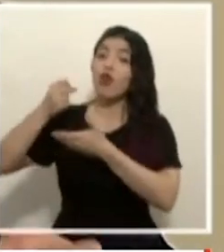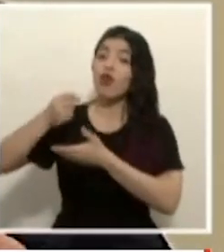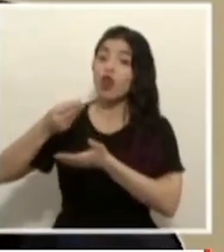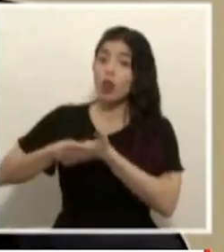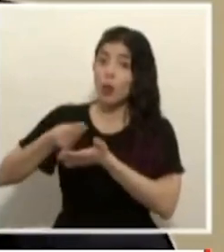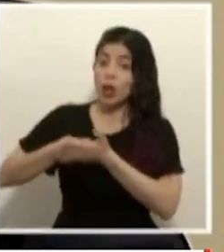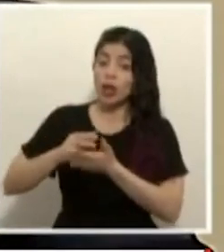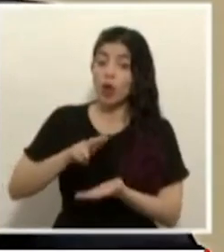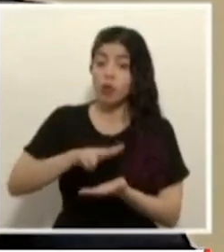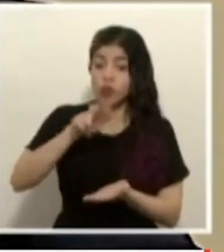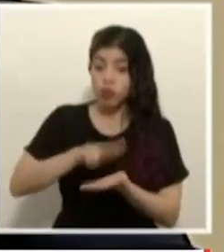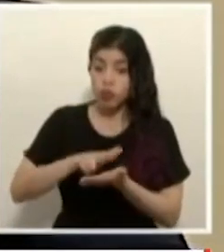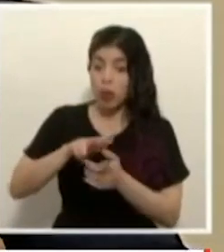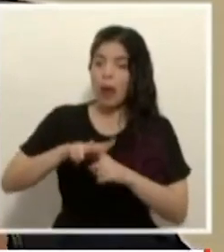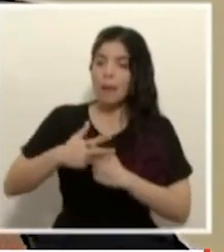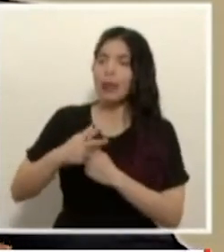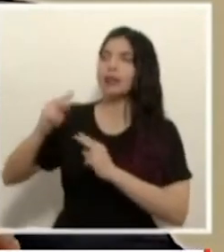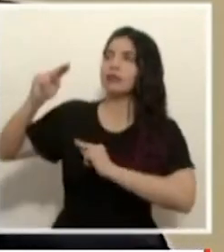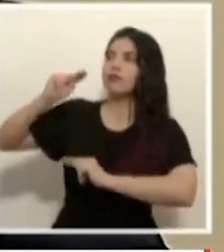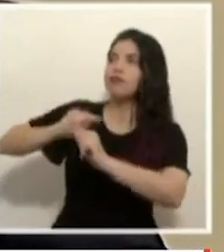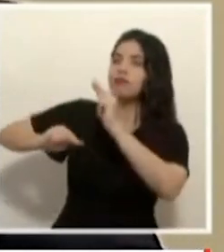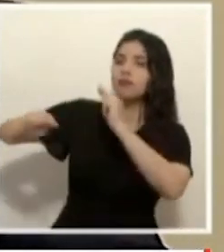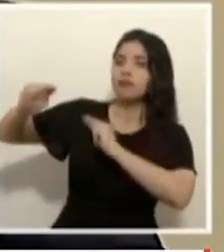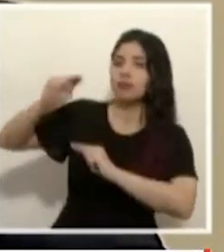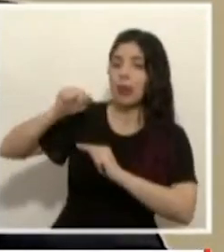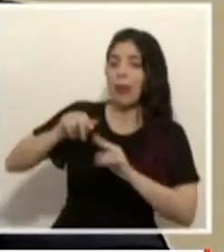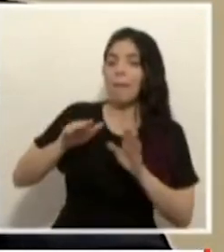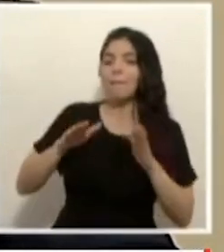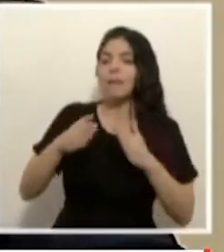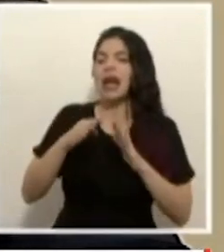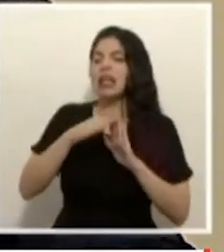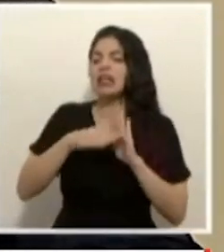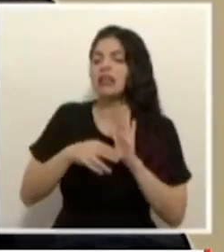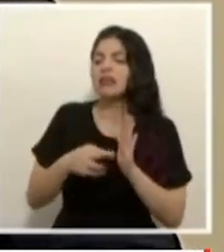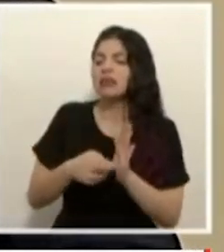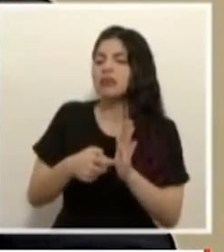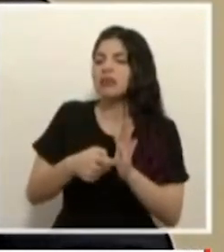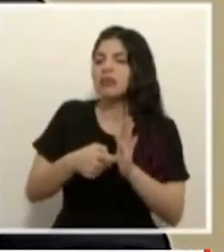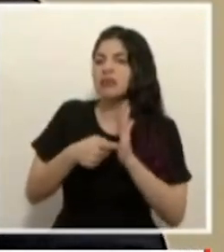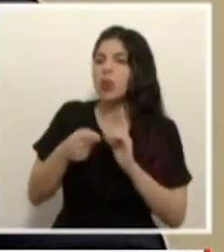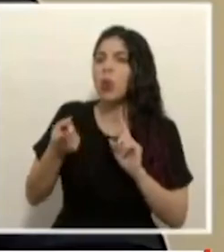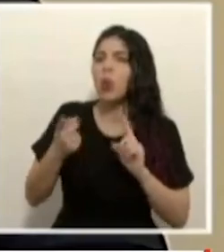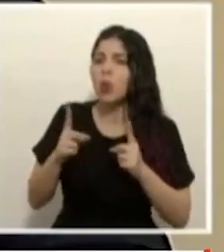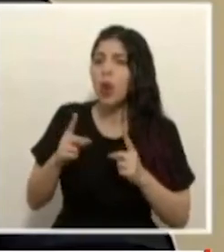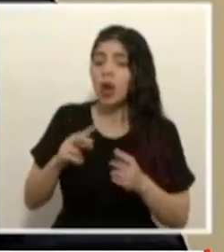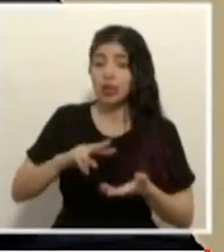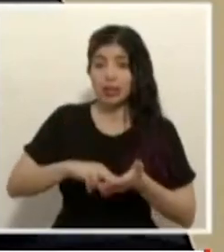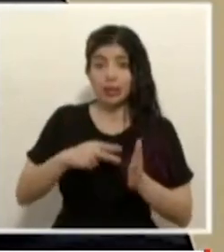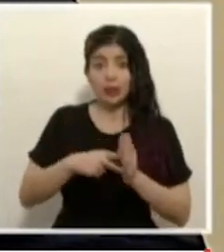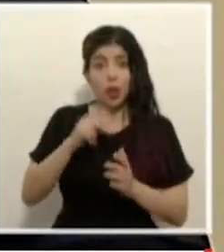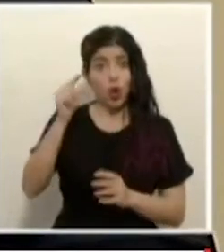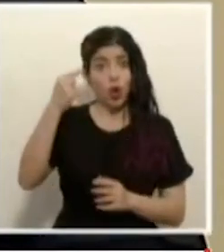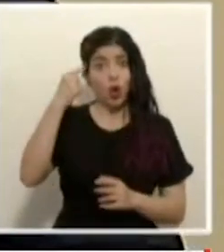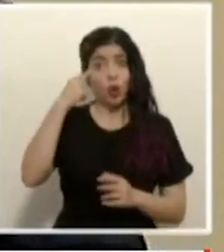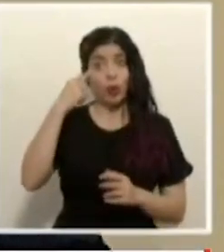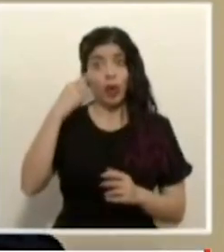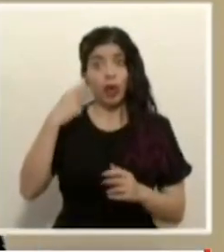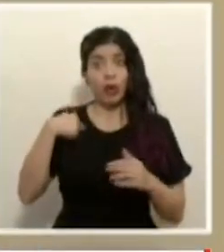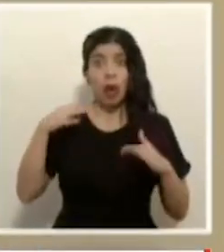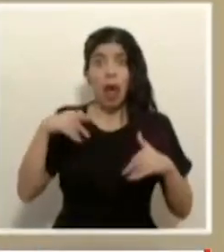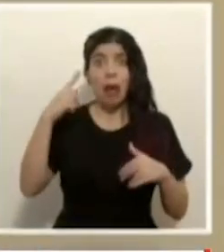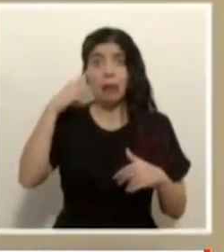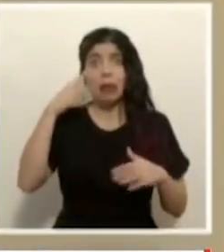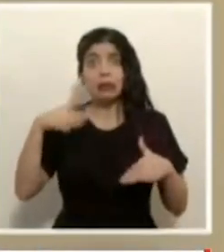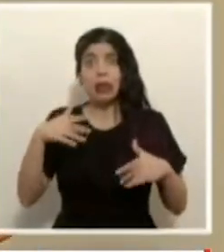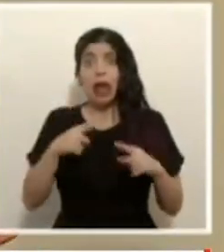con el fondo y nacional de ese paquete de medidas y no es que el gobierno sobre eso no tiene nada no las ha pensado